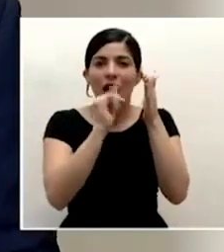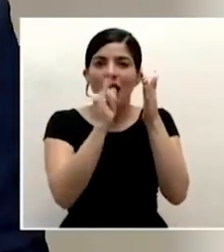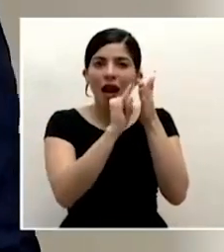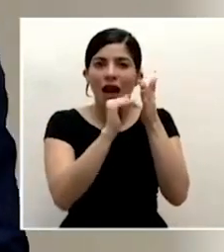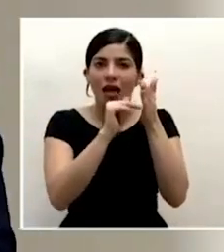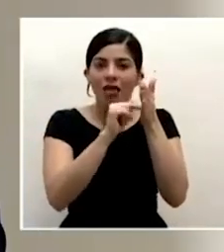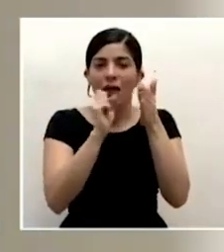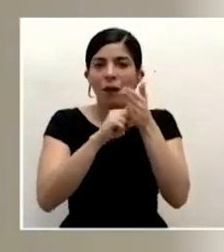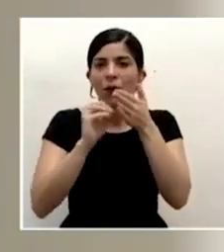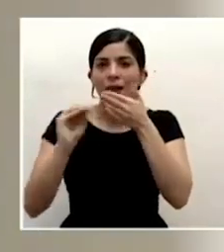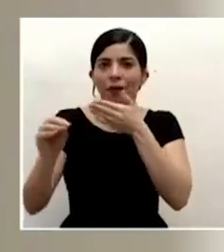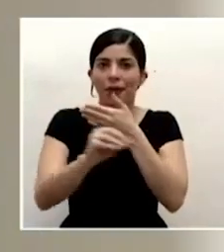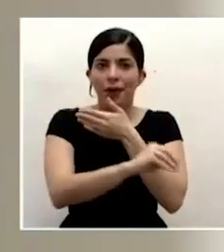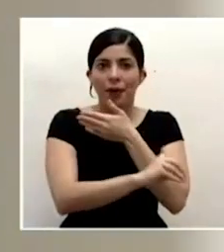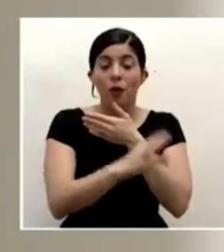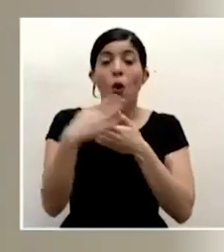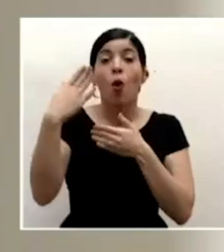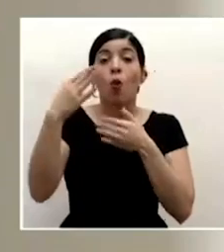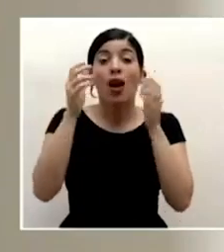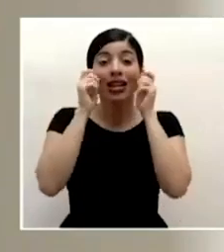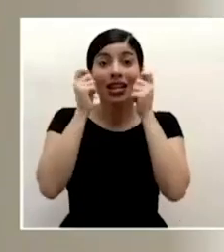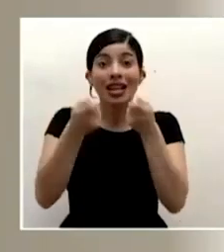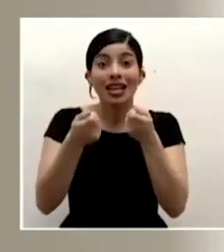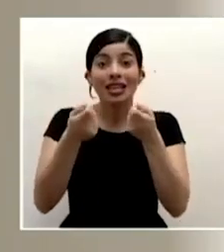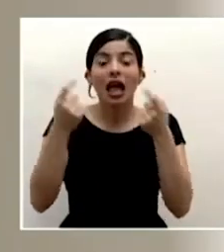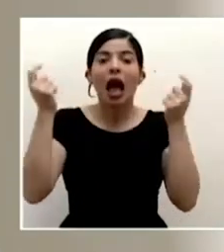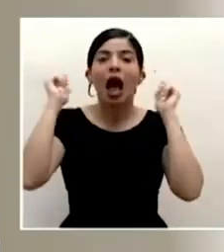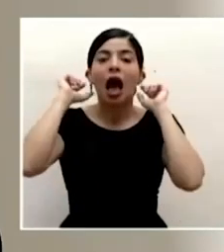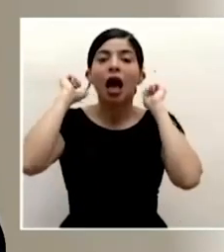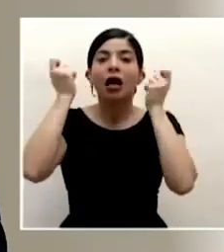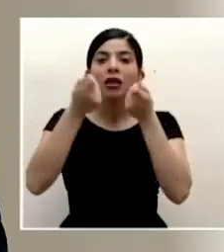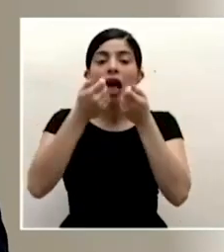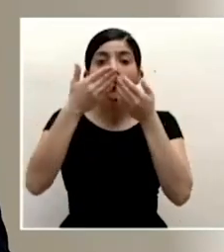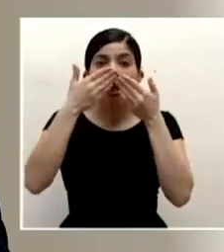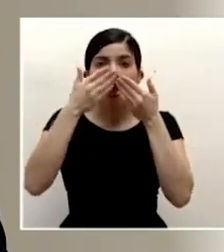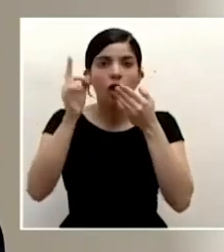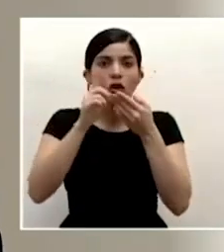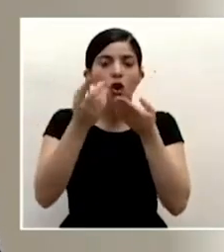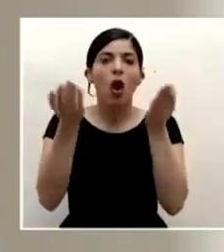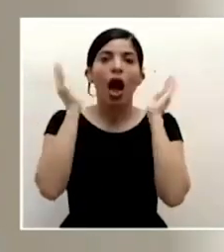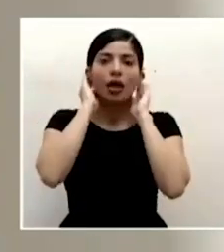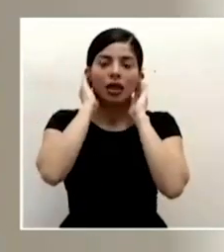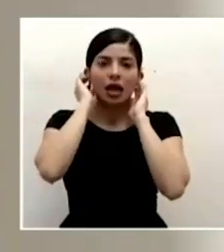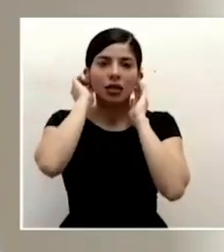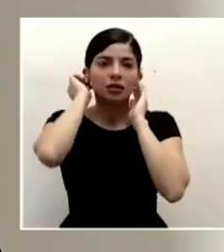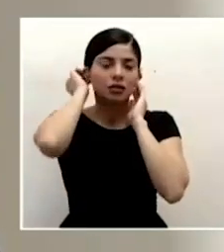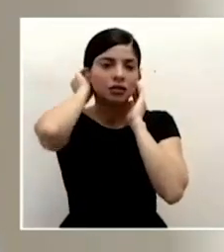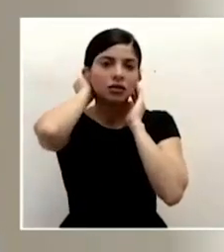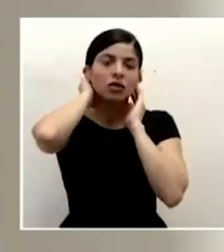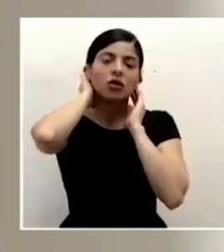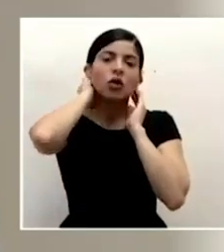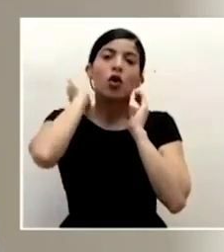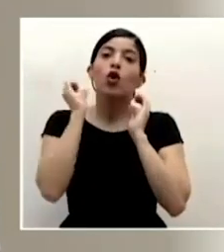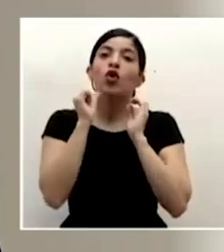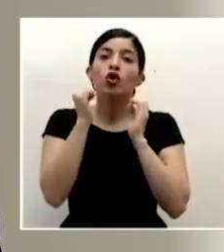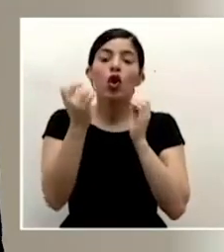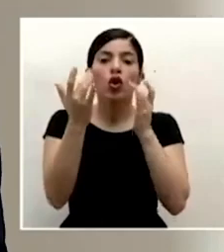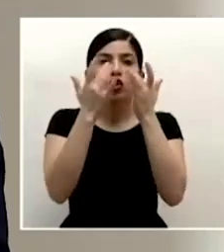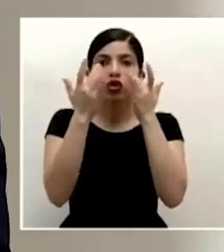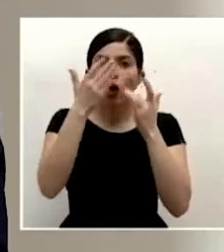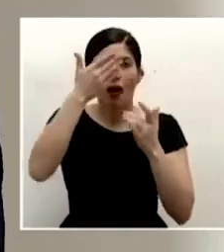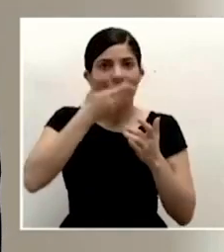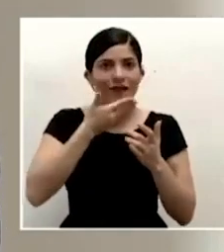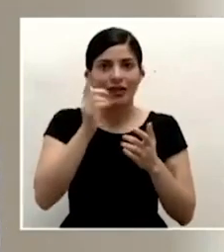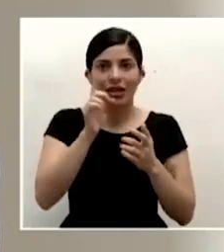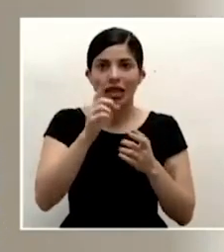momento de retirarse hay que quitársela por detrás no por el lado de adelante sin tocar el frente y desecharla inmediatamente en un